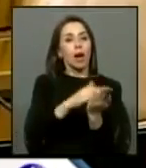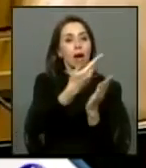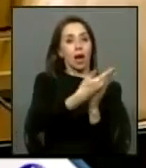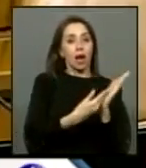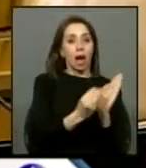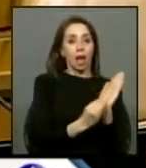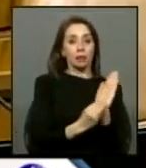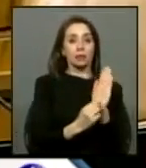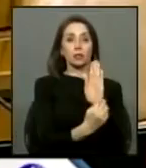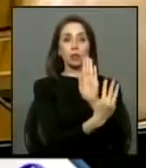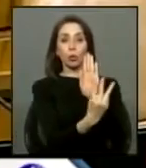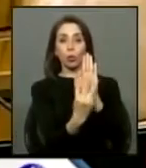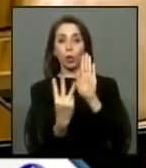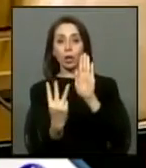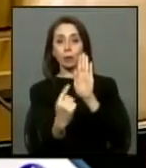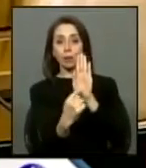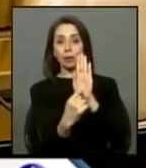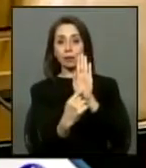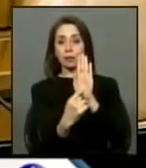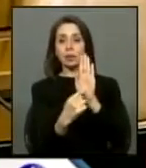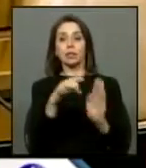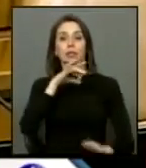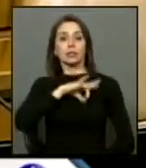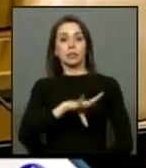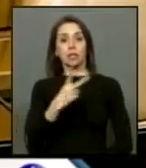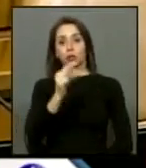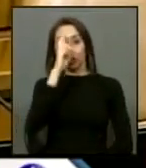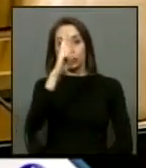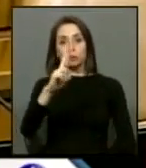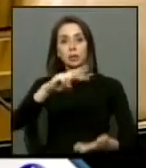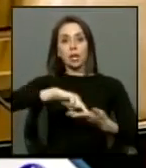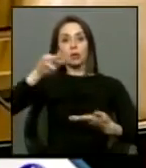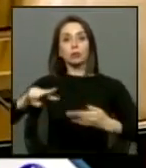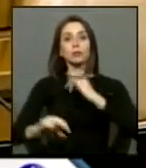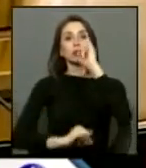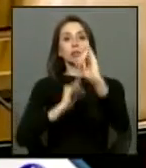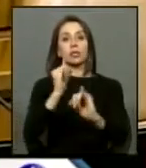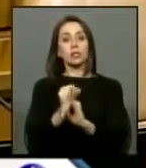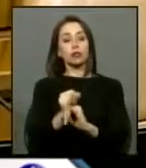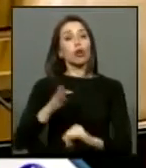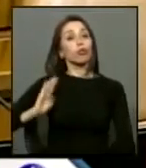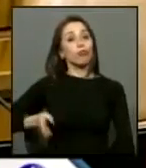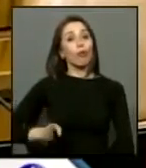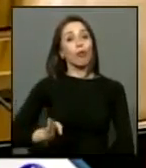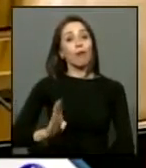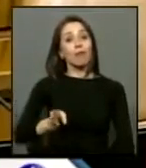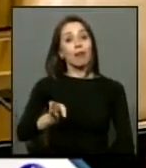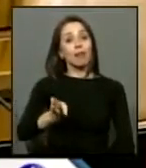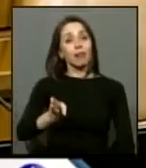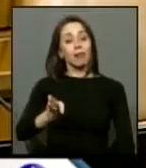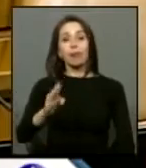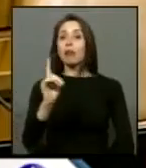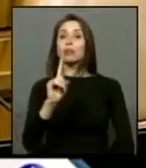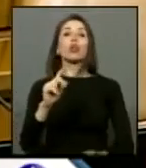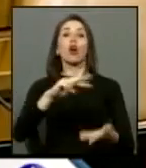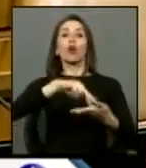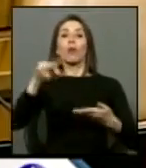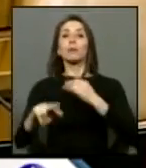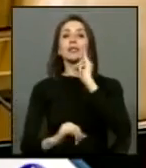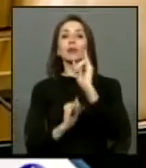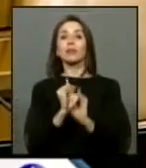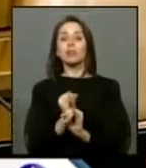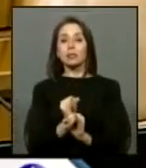que están en las páginas web que Chile no respeta los convenios internacionales aún y no estamos hablando de convenios